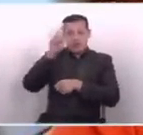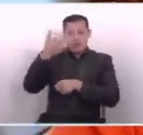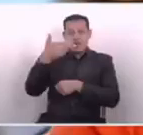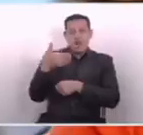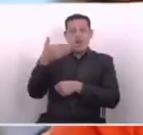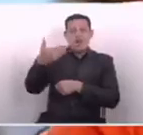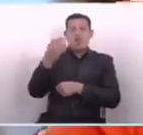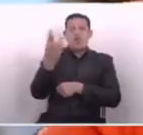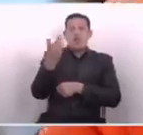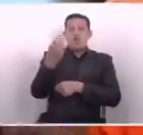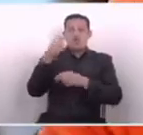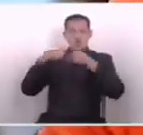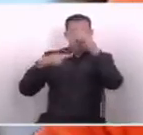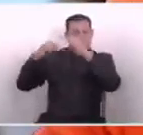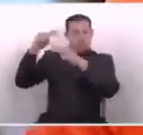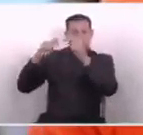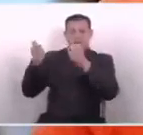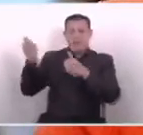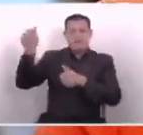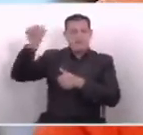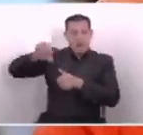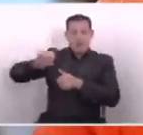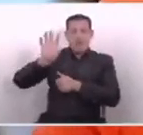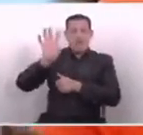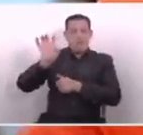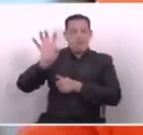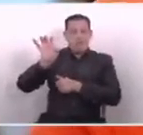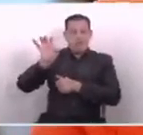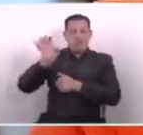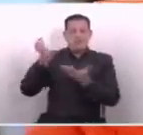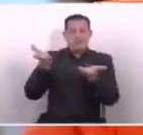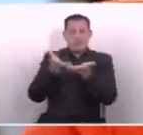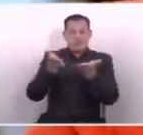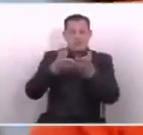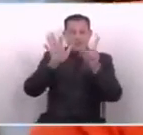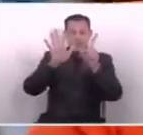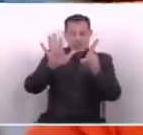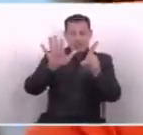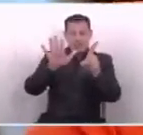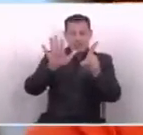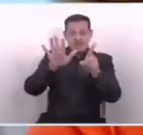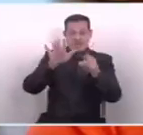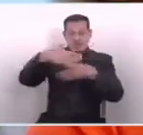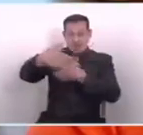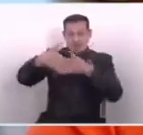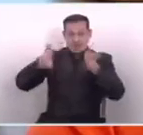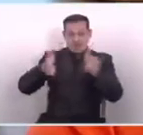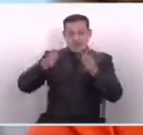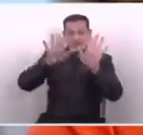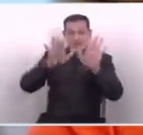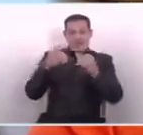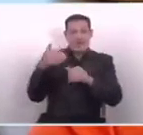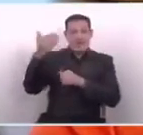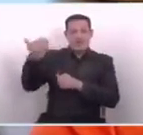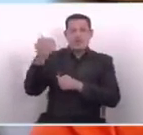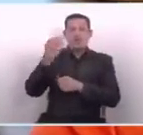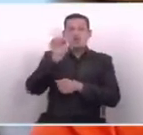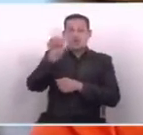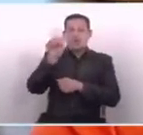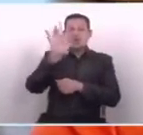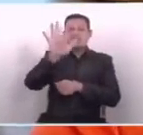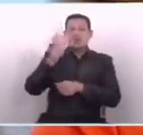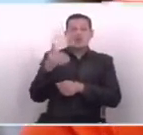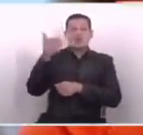años? Si los malos, los que robaban, hicieron seis en diez años, ¿ustedes cuántas van a hacer en cinco años?